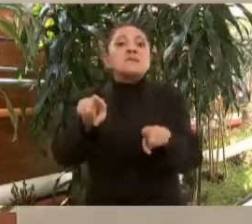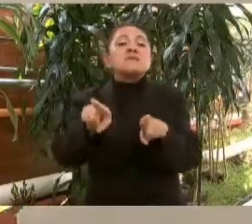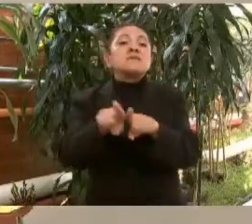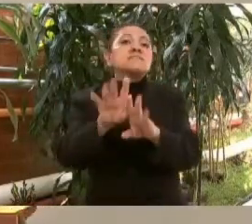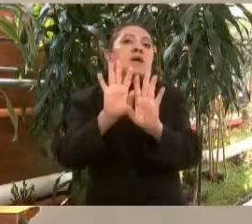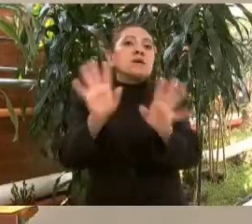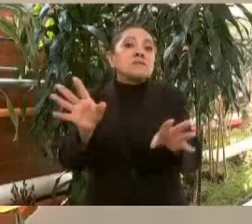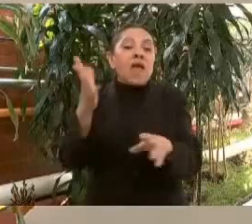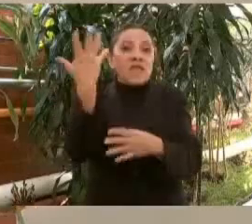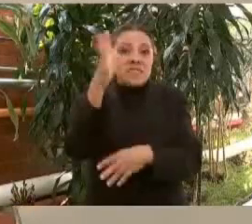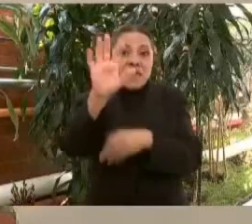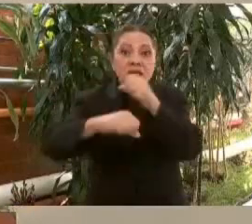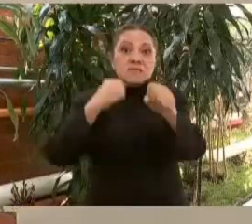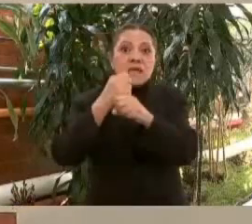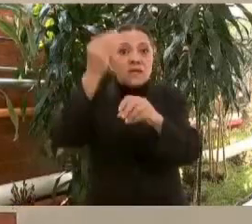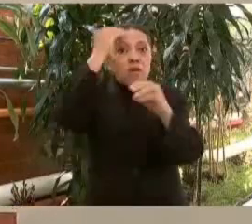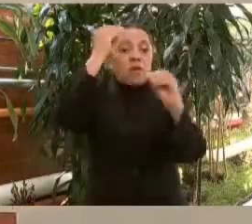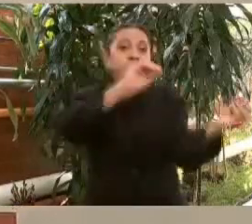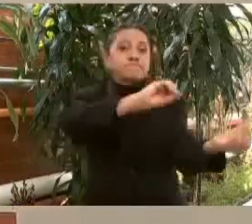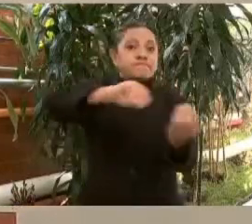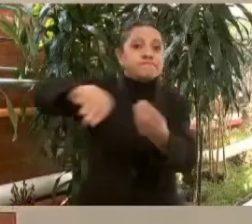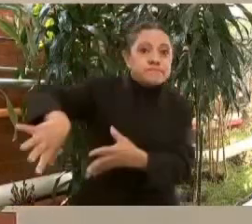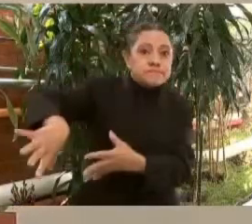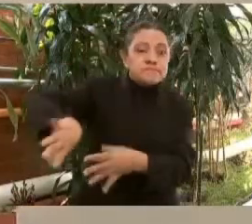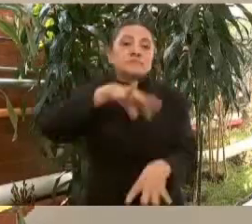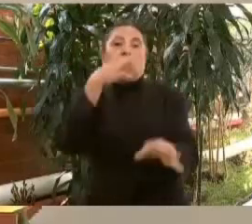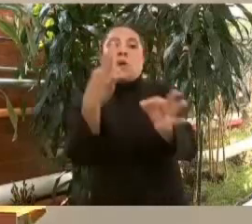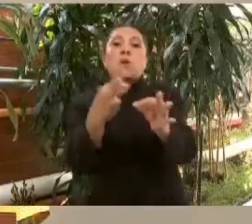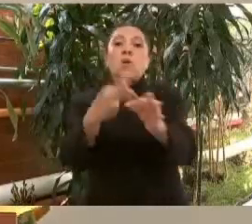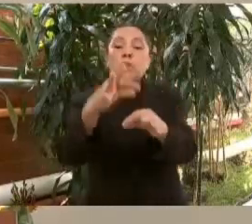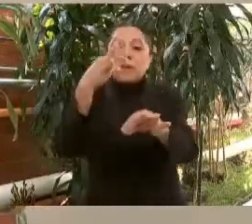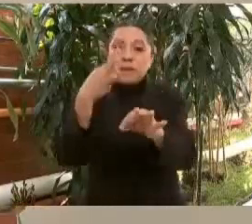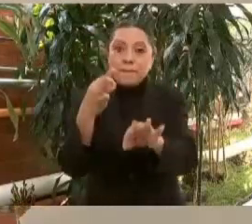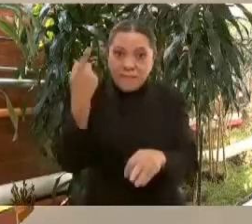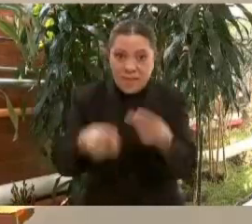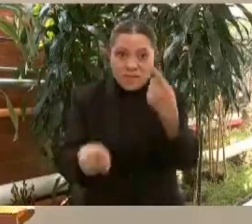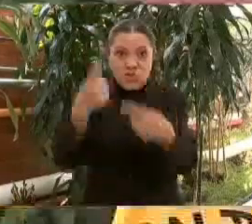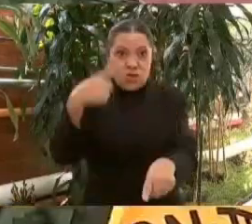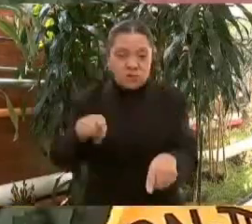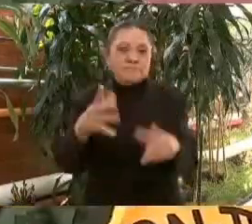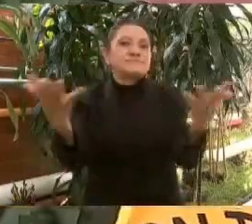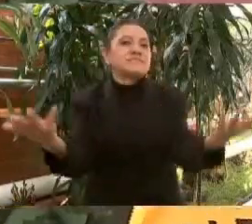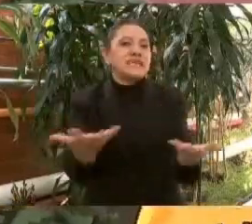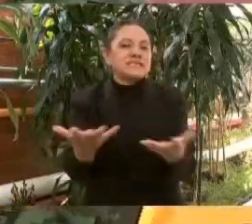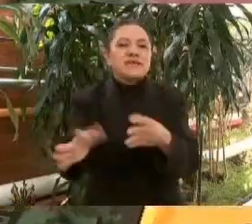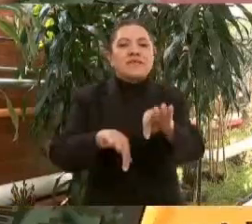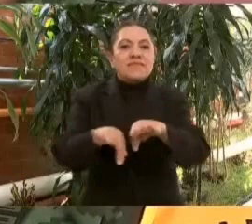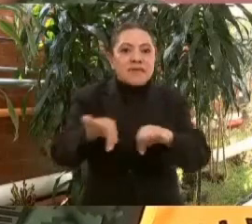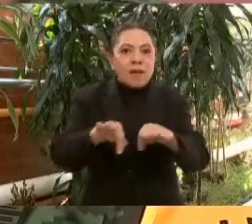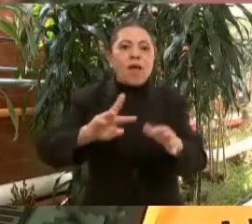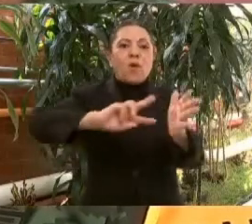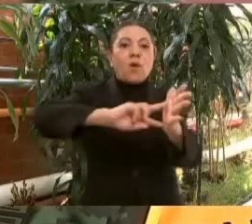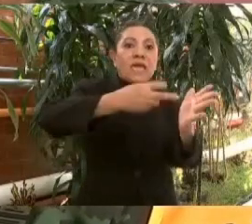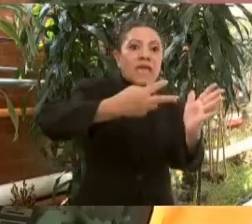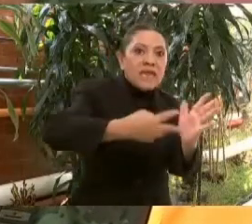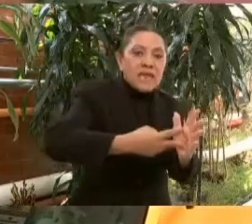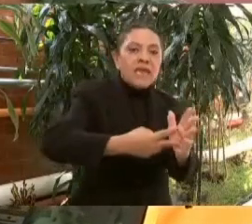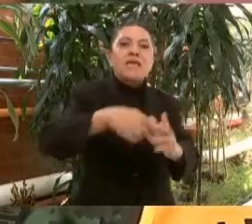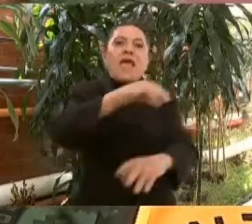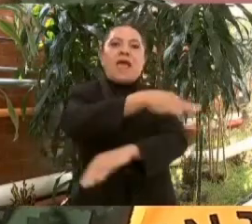abandonada. En cumplimiento a esa instrucción, se realizaron trabajos de ingeniería y